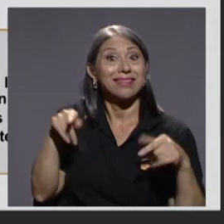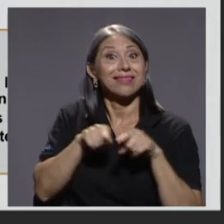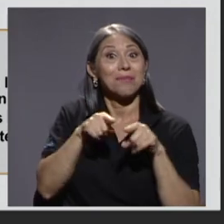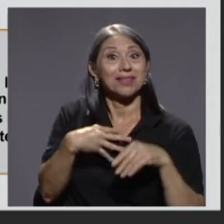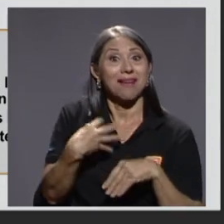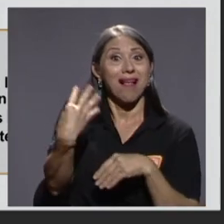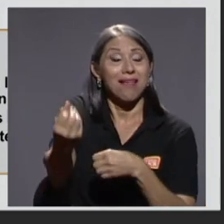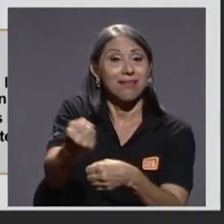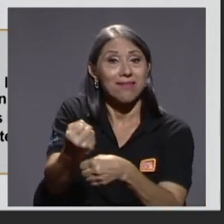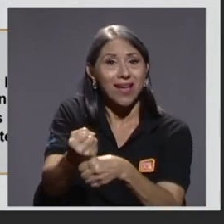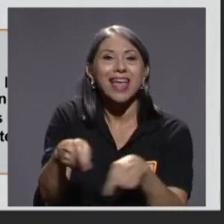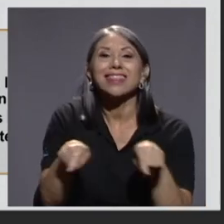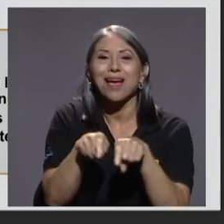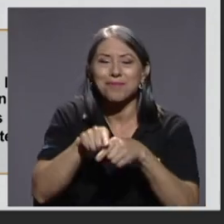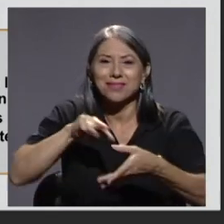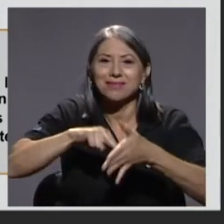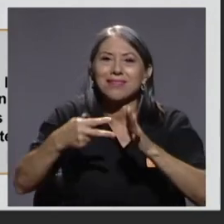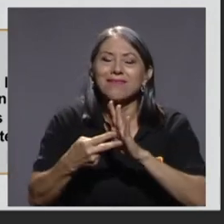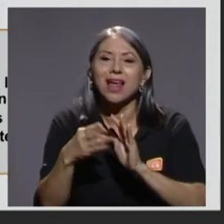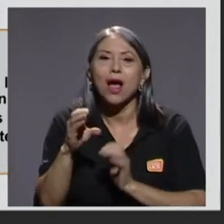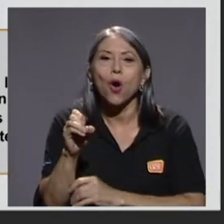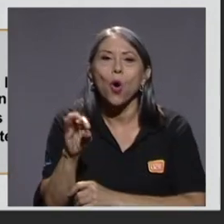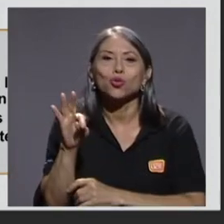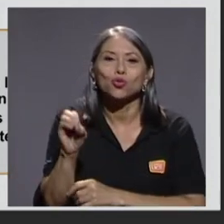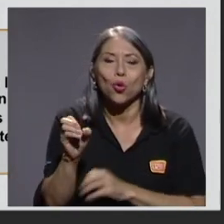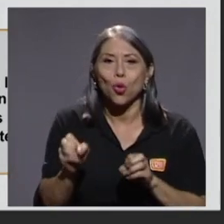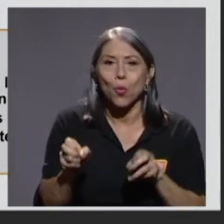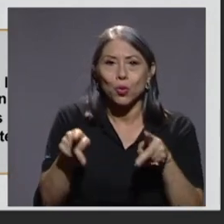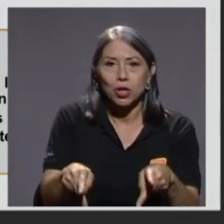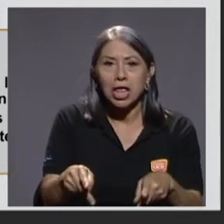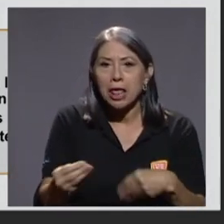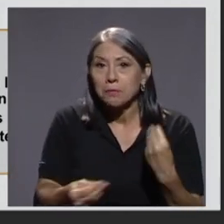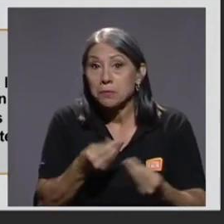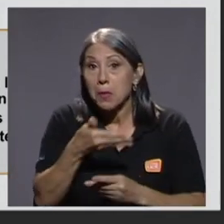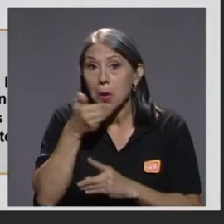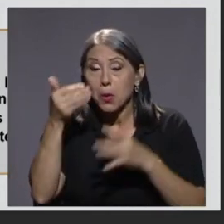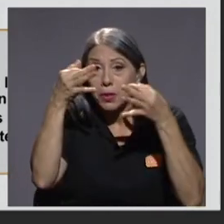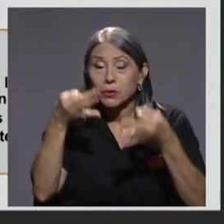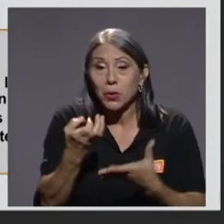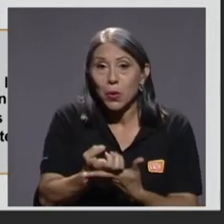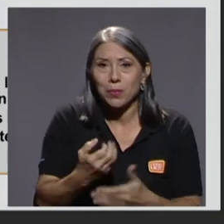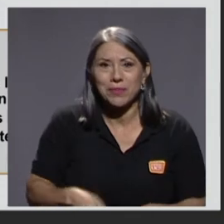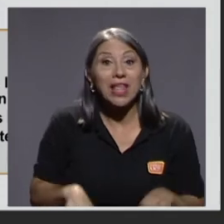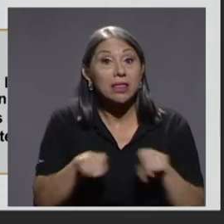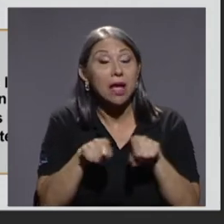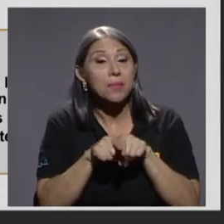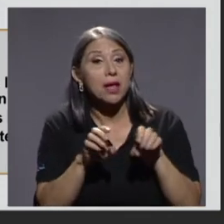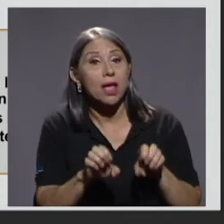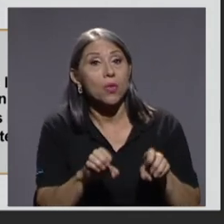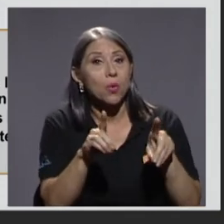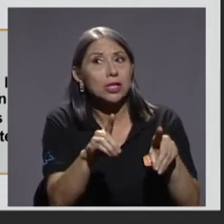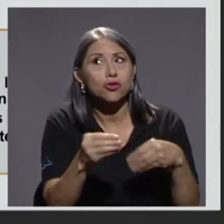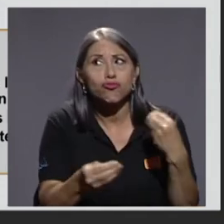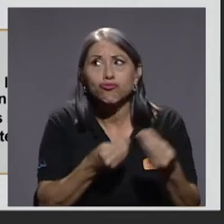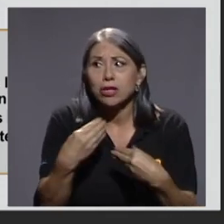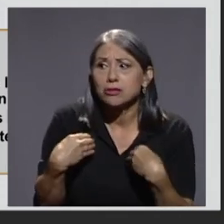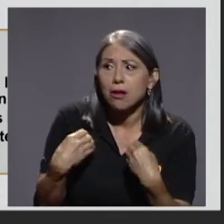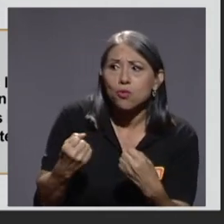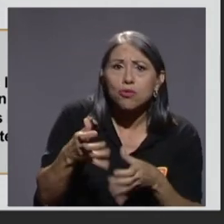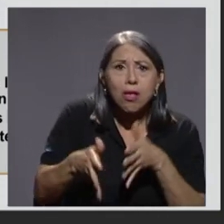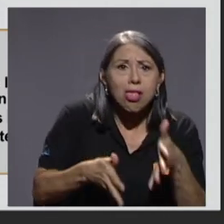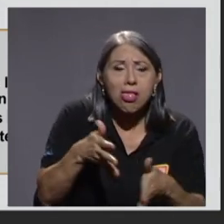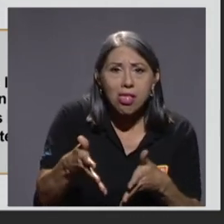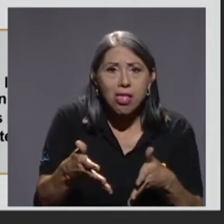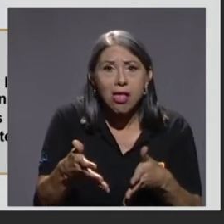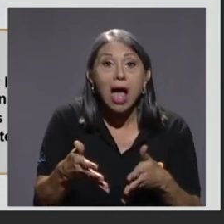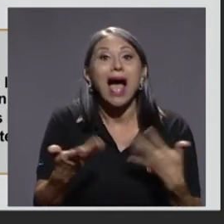La educación virtual, ¿qué nos ha dejado? Bueno, tenemos problemas con el cuido de las personas jóvenes. Nuestro sistema educativo